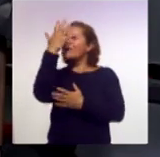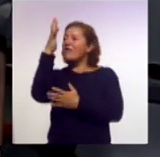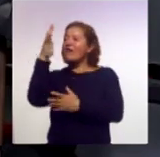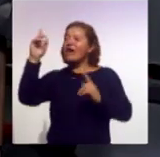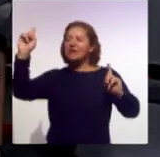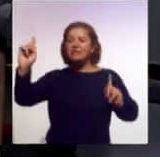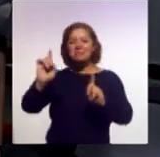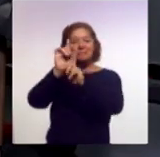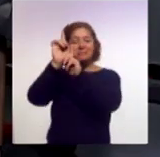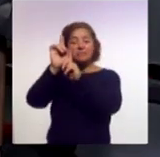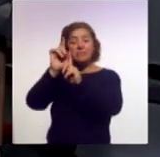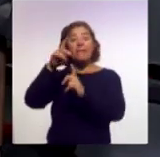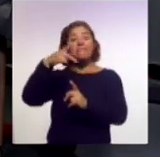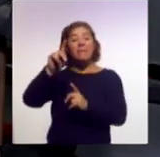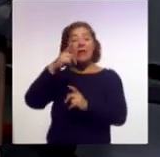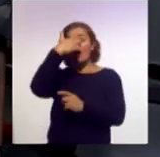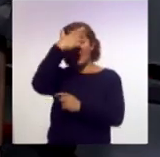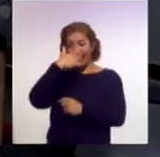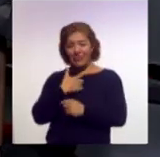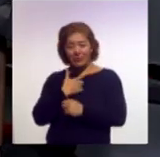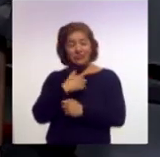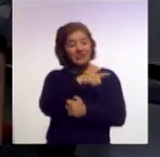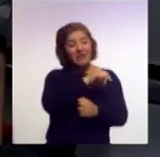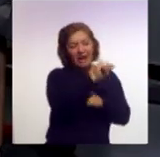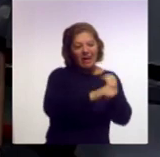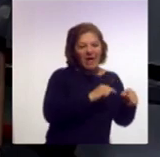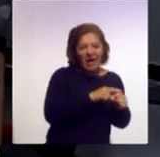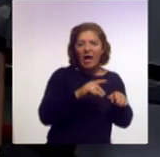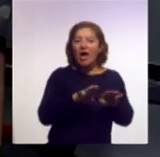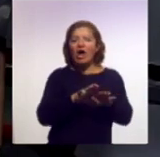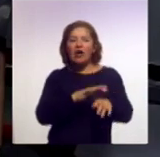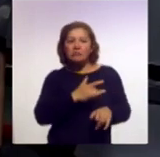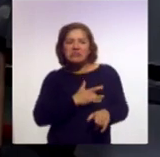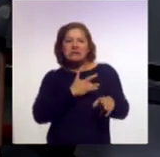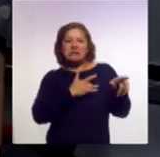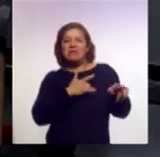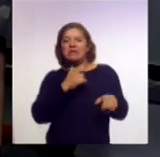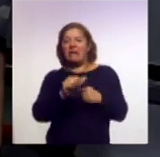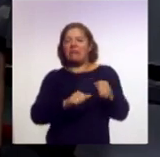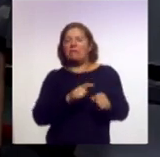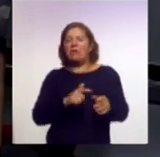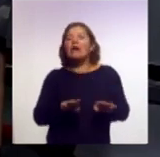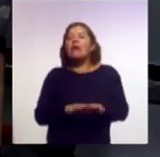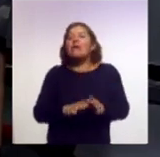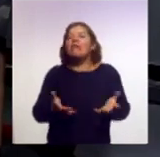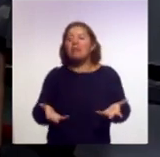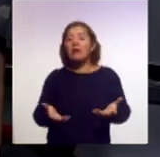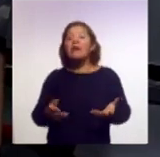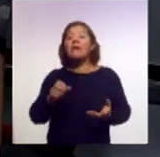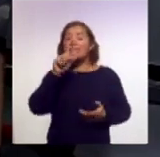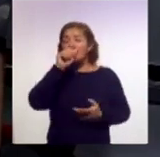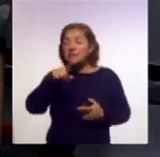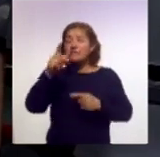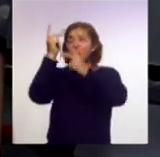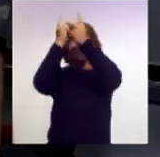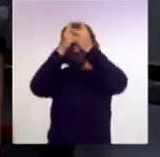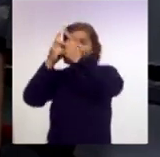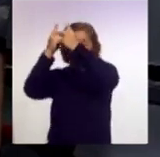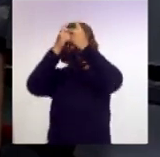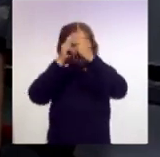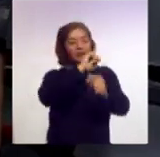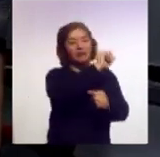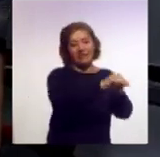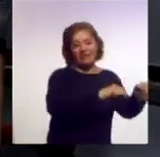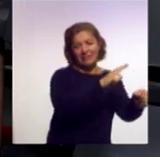pero desde el comportamiento nocturno de los animales y de esa vinculación o relación que existe entre la astronomía, los animales